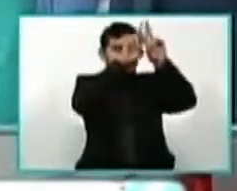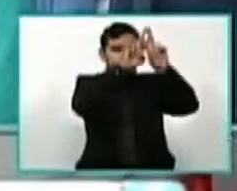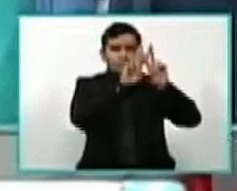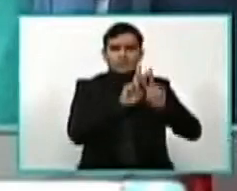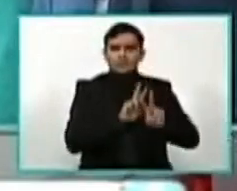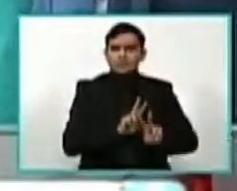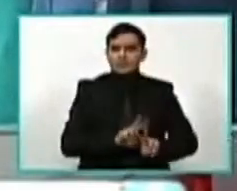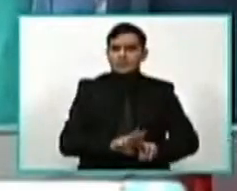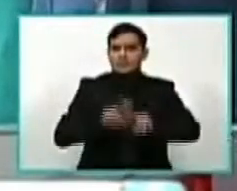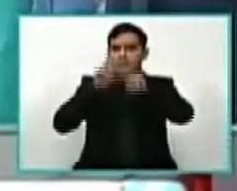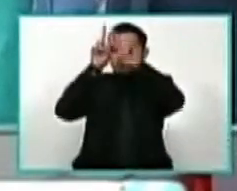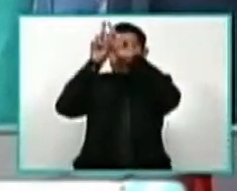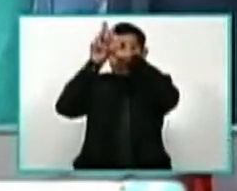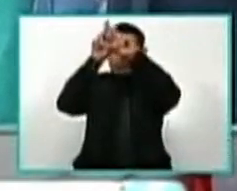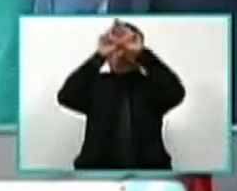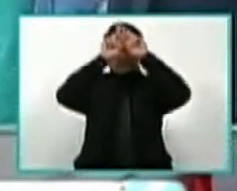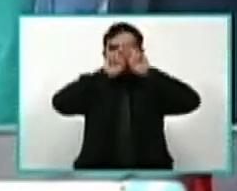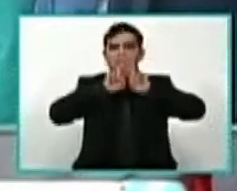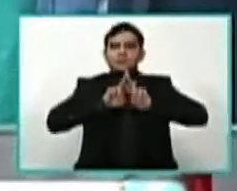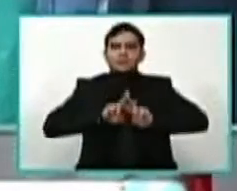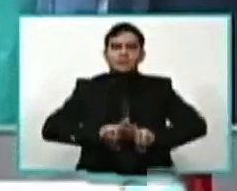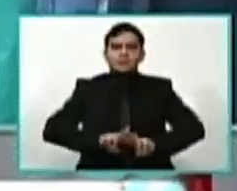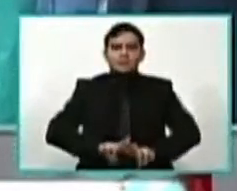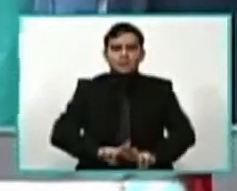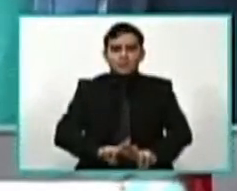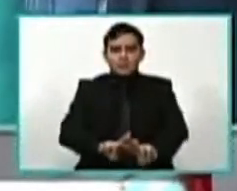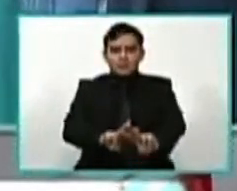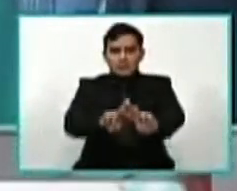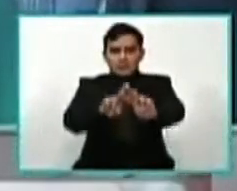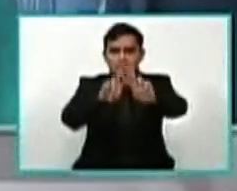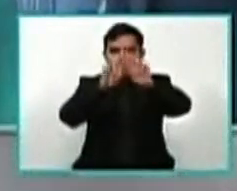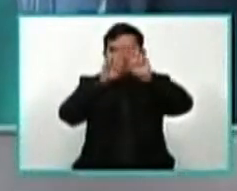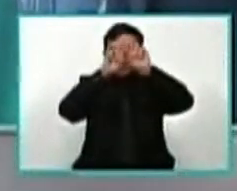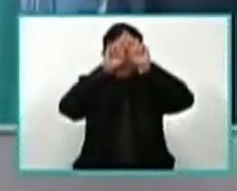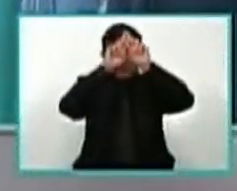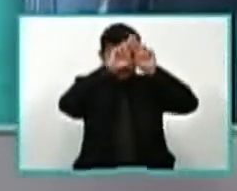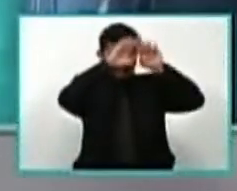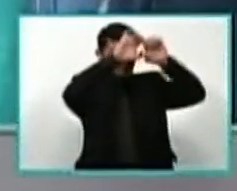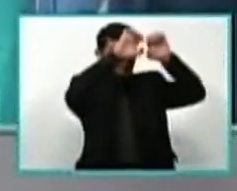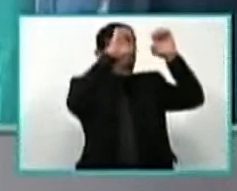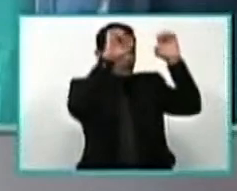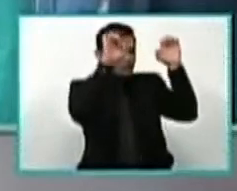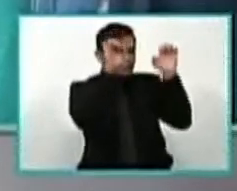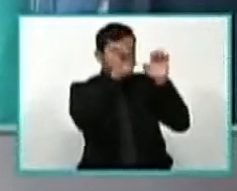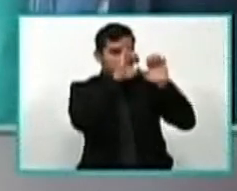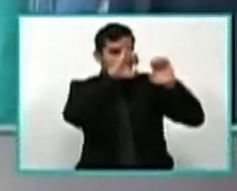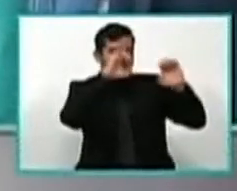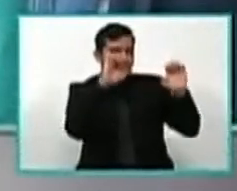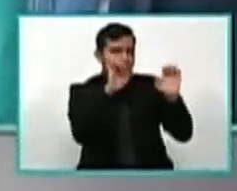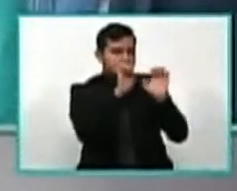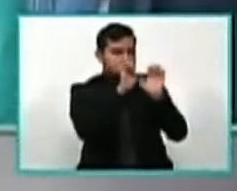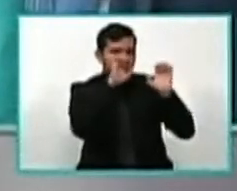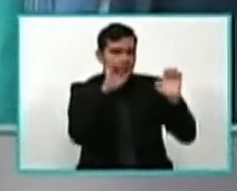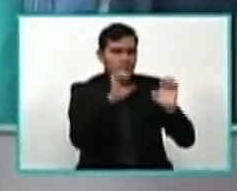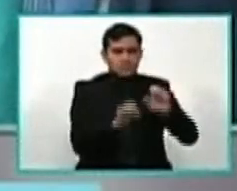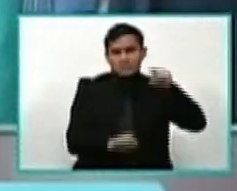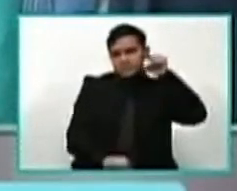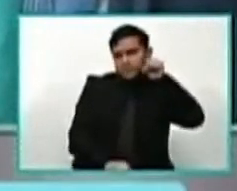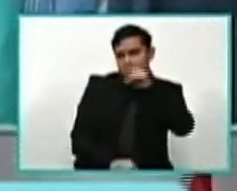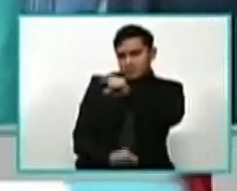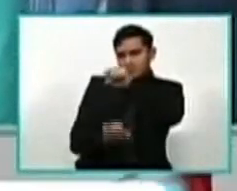sagrado, cinco estrellas de pálido azul. En tu